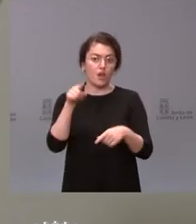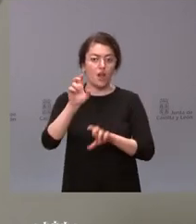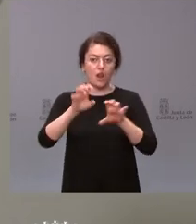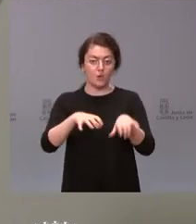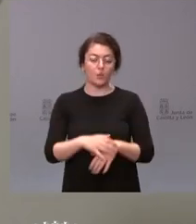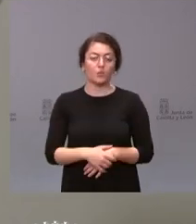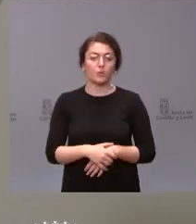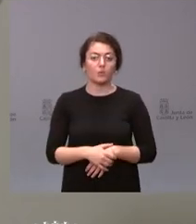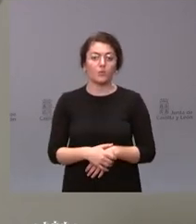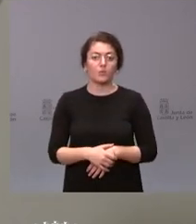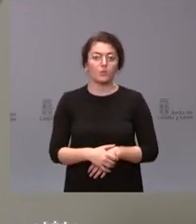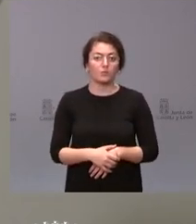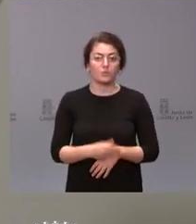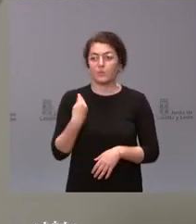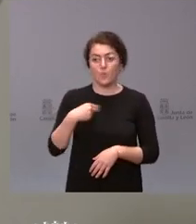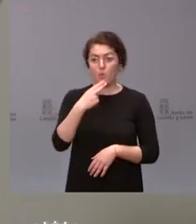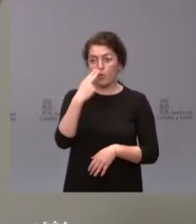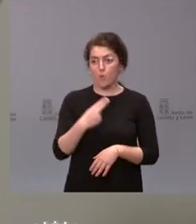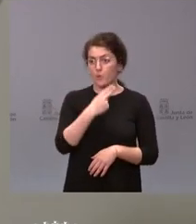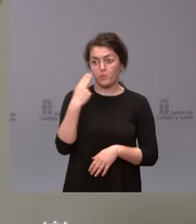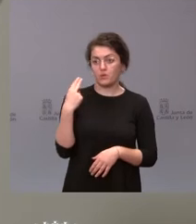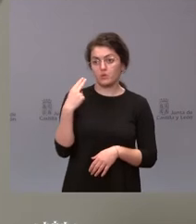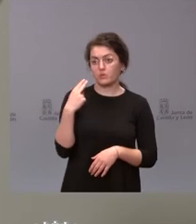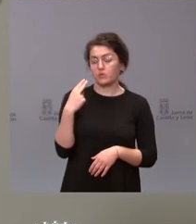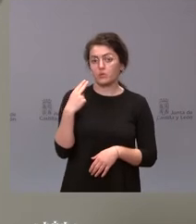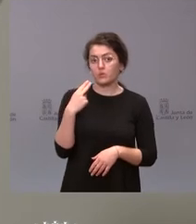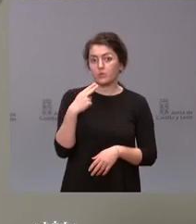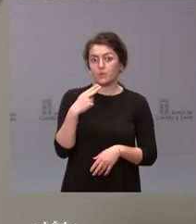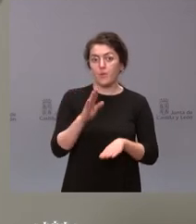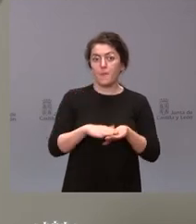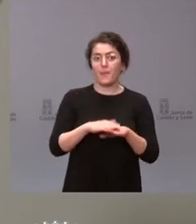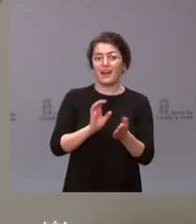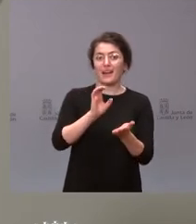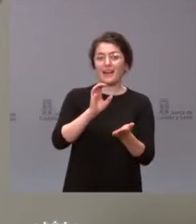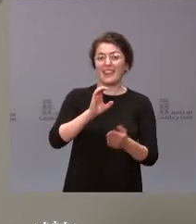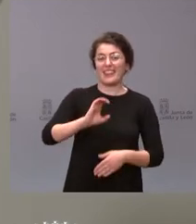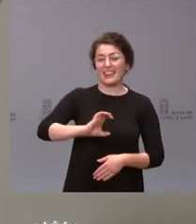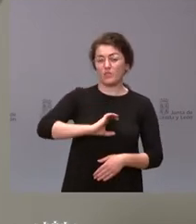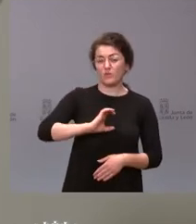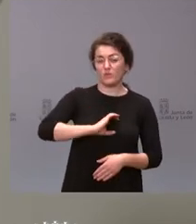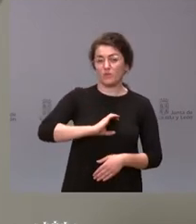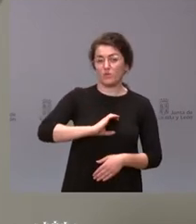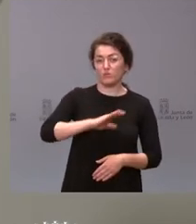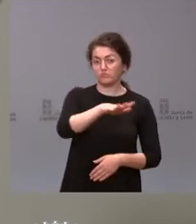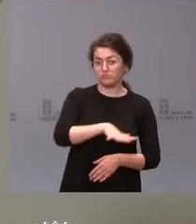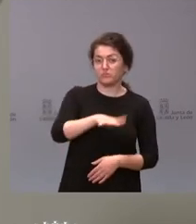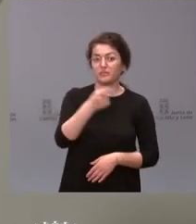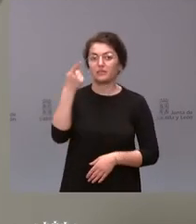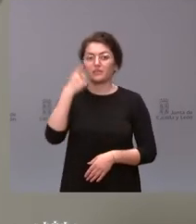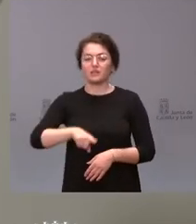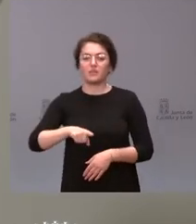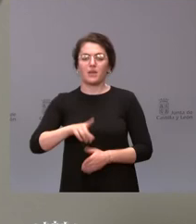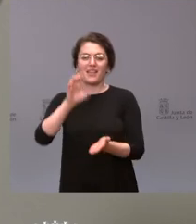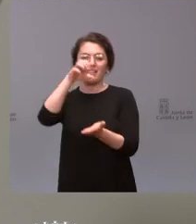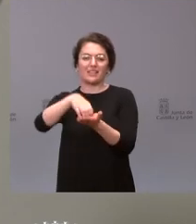del compromiso que hemos asumido tanto respecto del Centro Cívico de Eras de Renueva como respecto del Conservatorio de